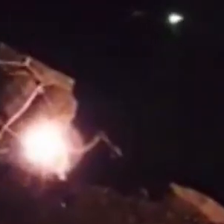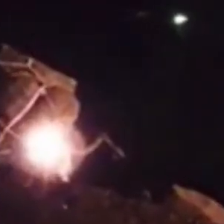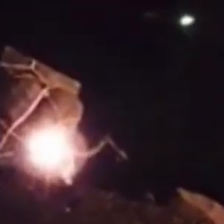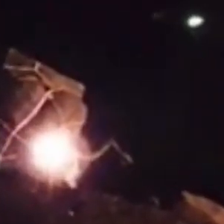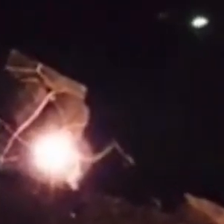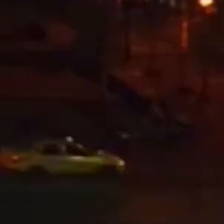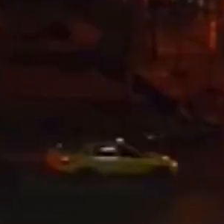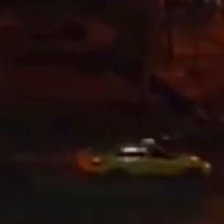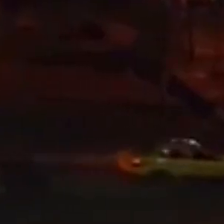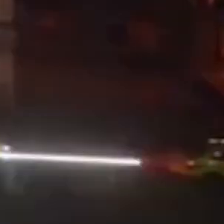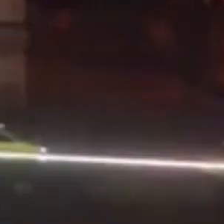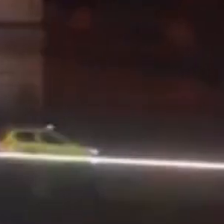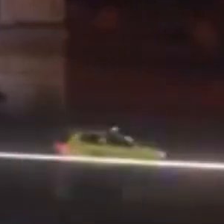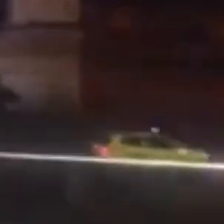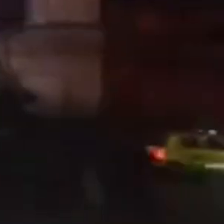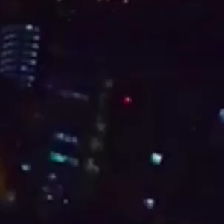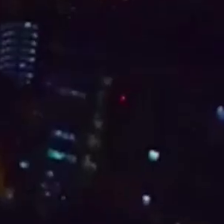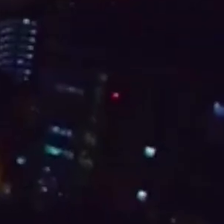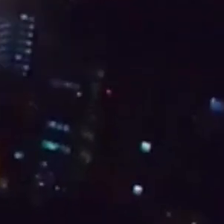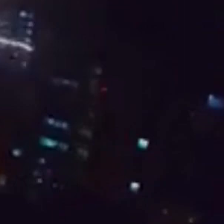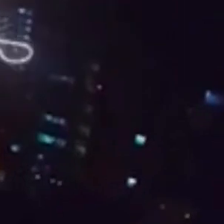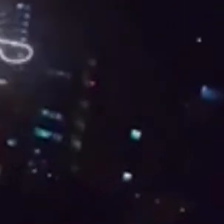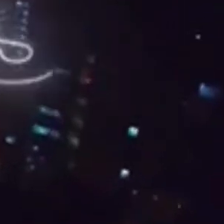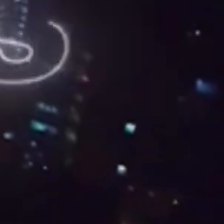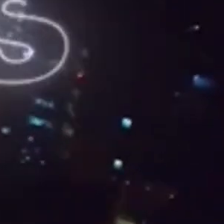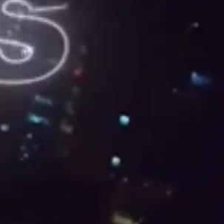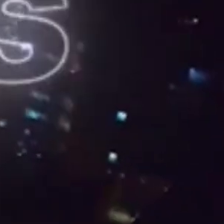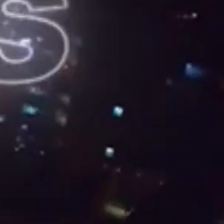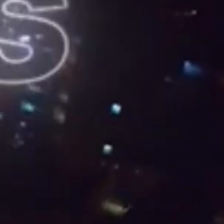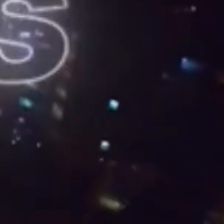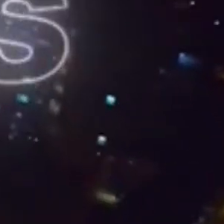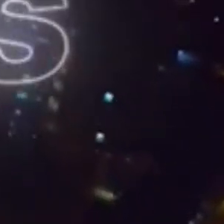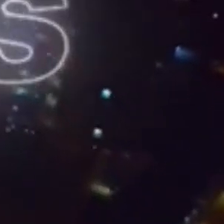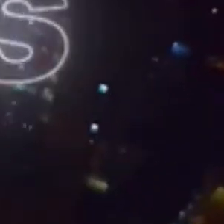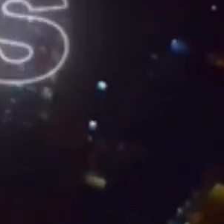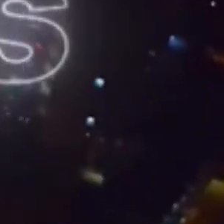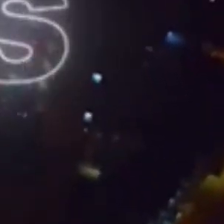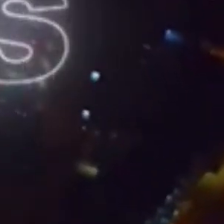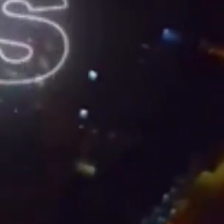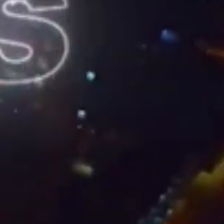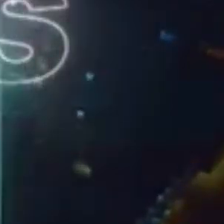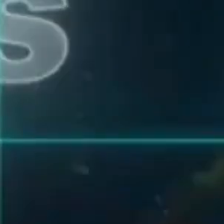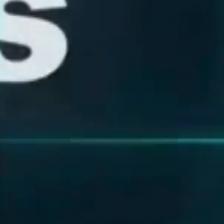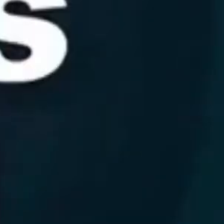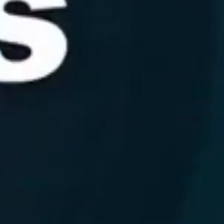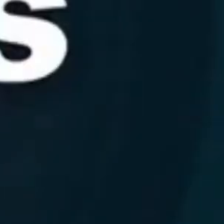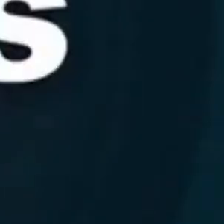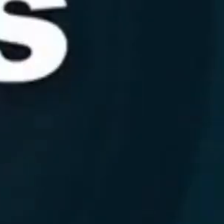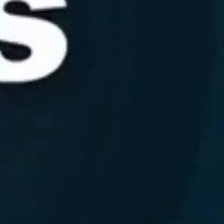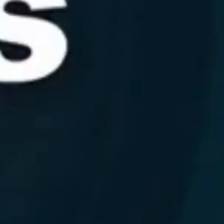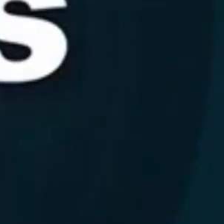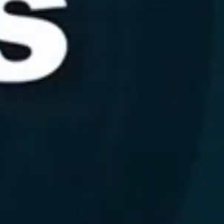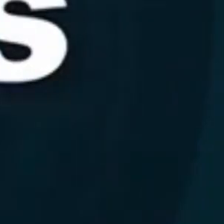Comienza Telecafé Noticias, con la mejor y más completa información del Triángulo del Café.